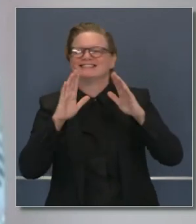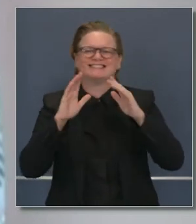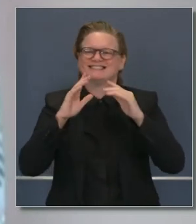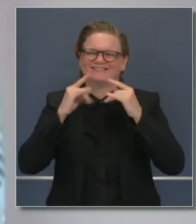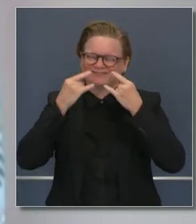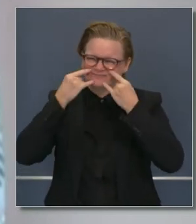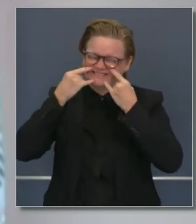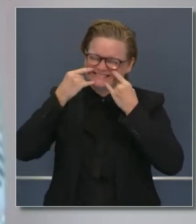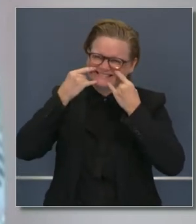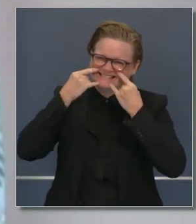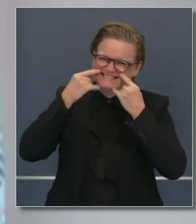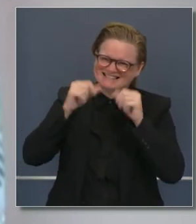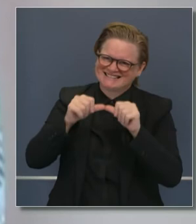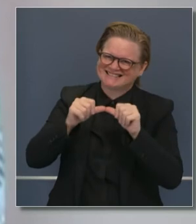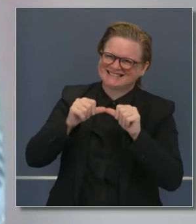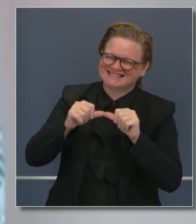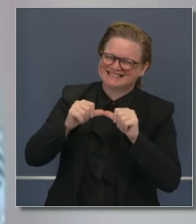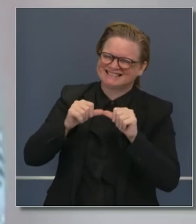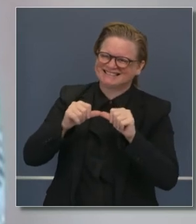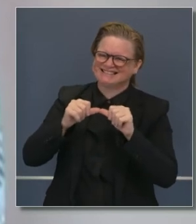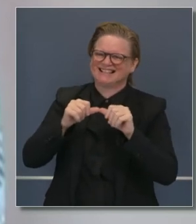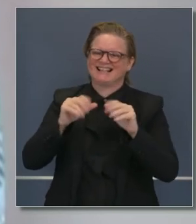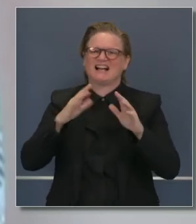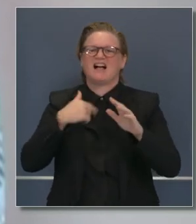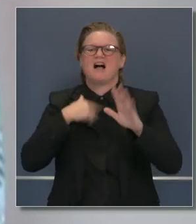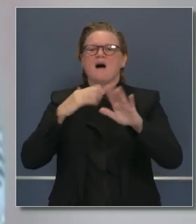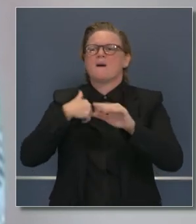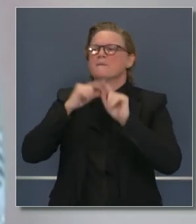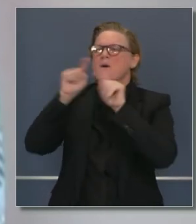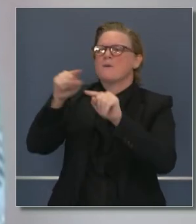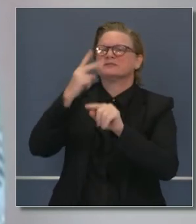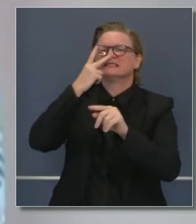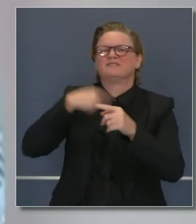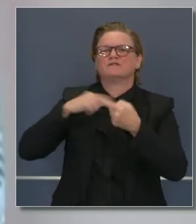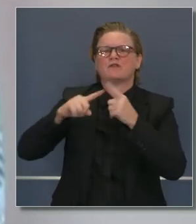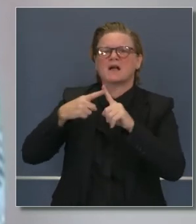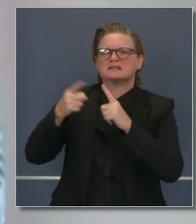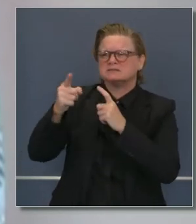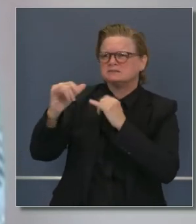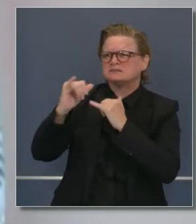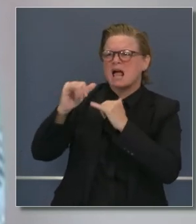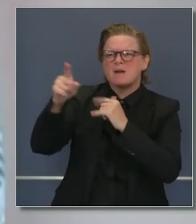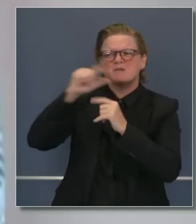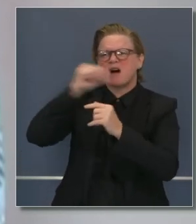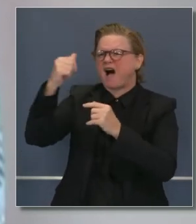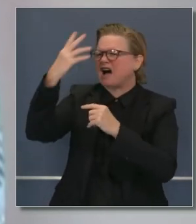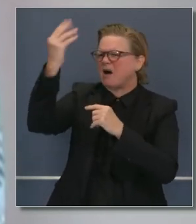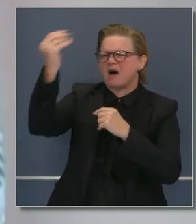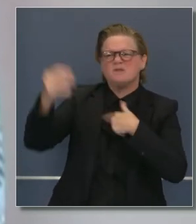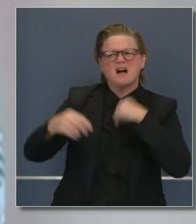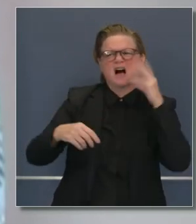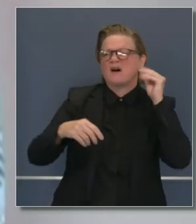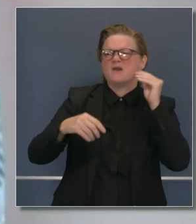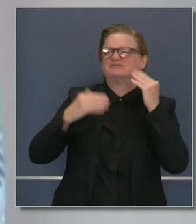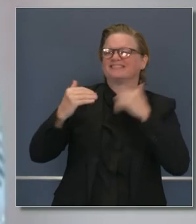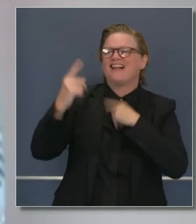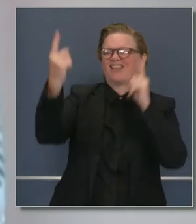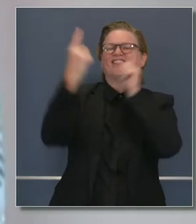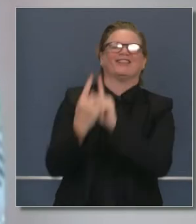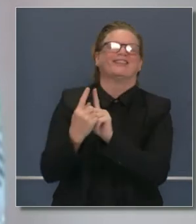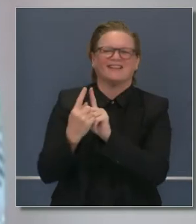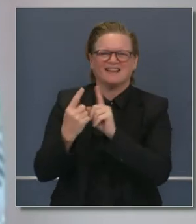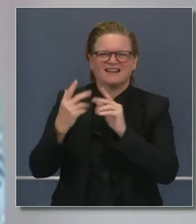gente lo está haciendo después de tantos meses. Sabemos que es difícil. Pero son las herramientas que nos van a ayudar a